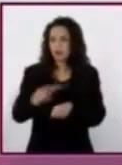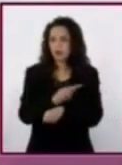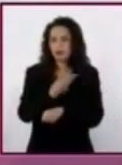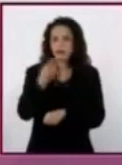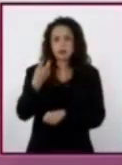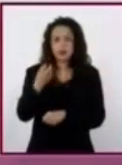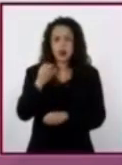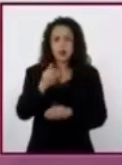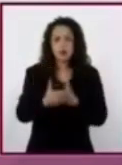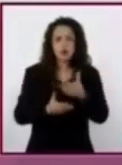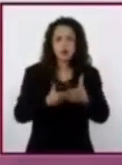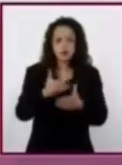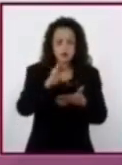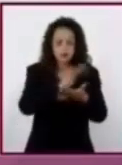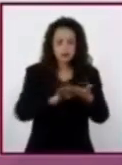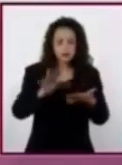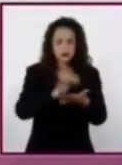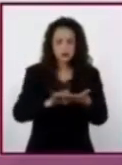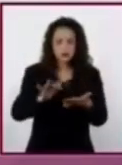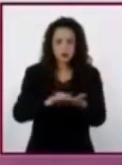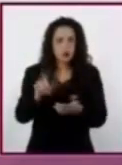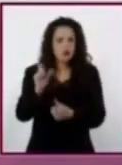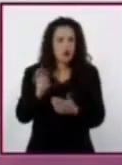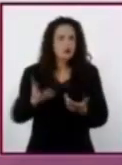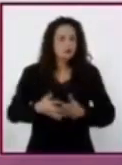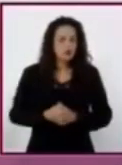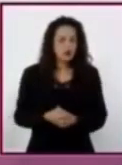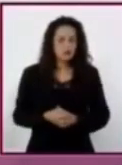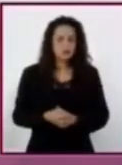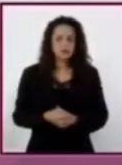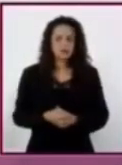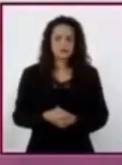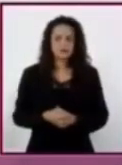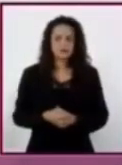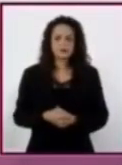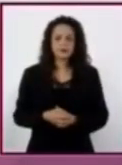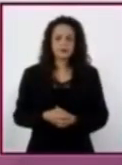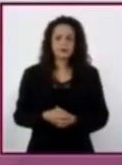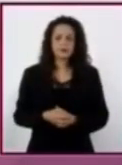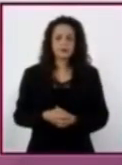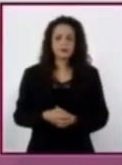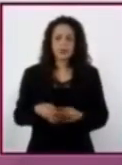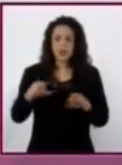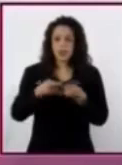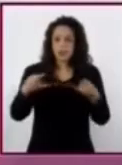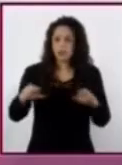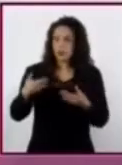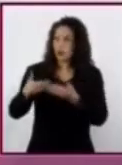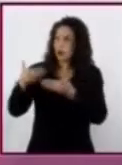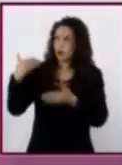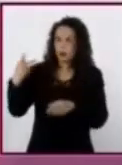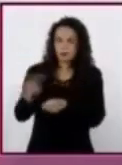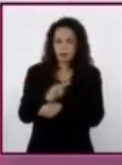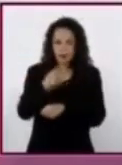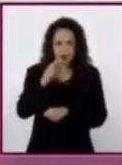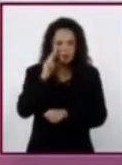o procesos narrados? ¿Qué acontecimientos históricos identificaron?